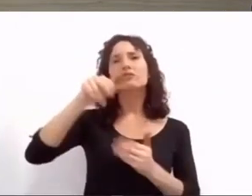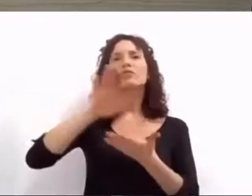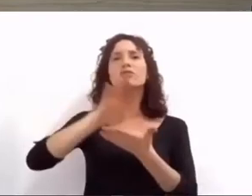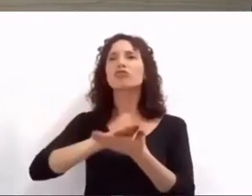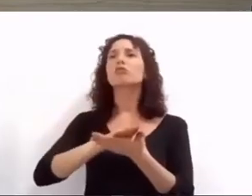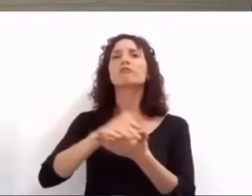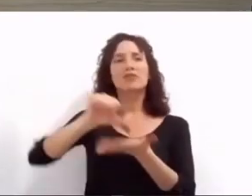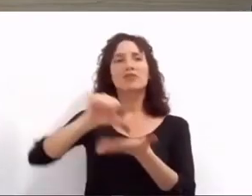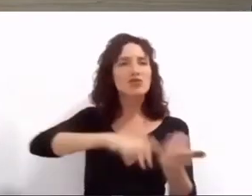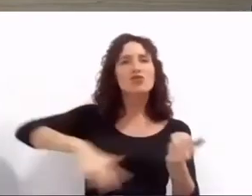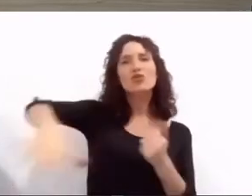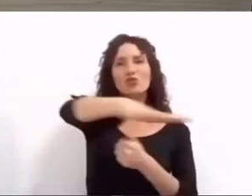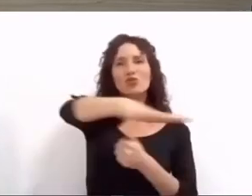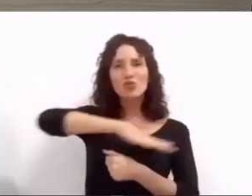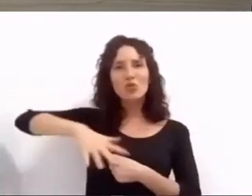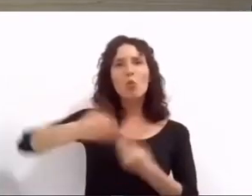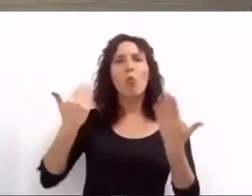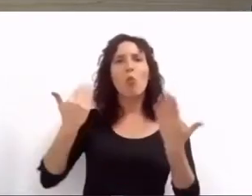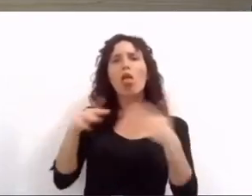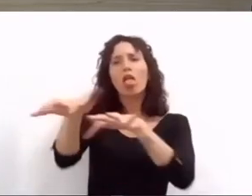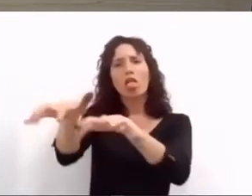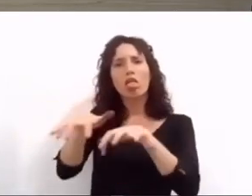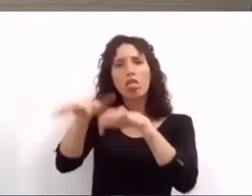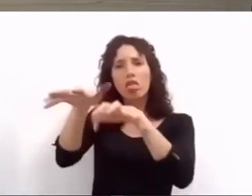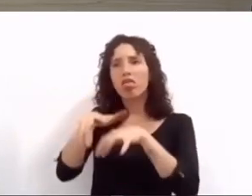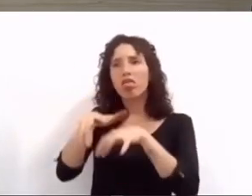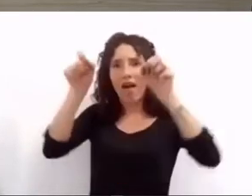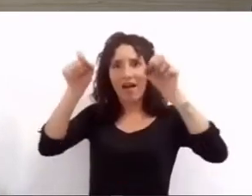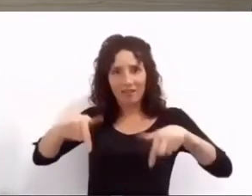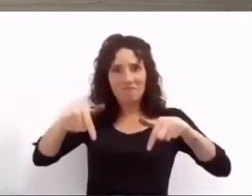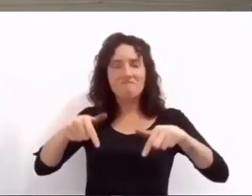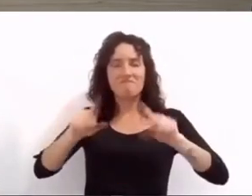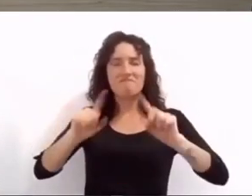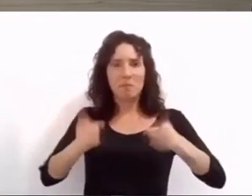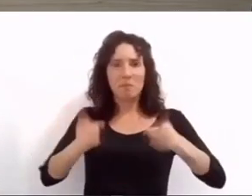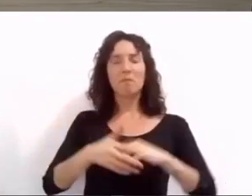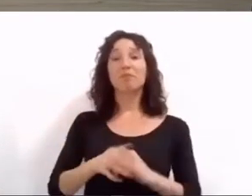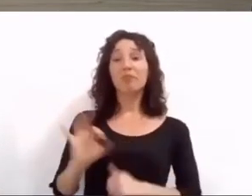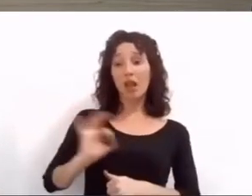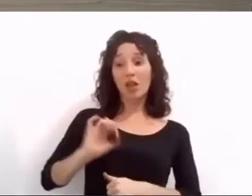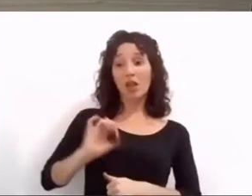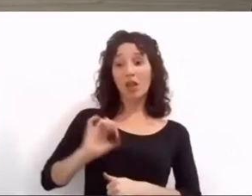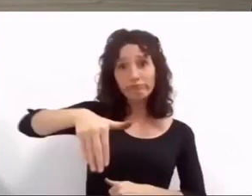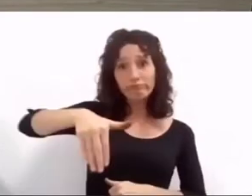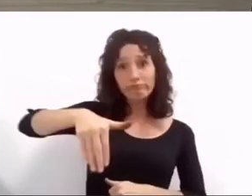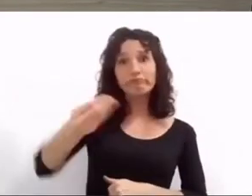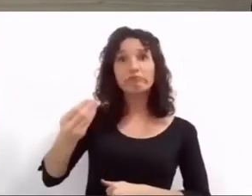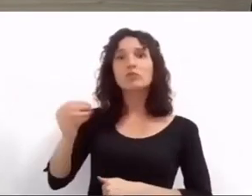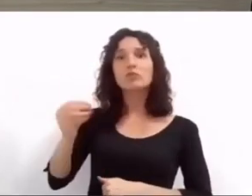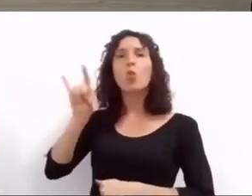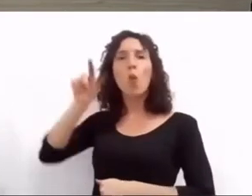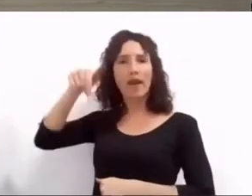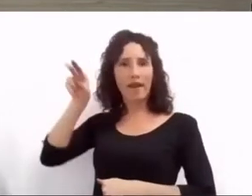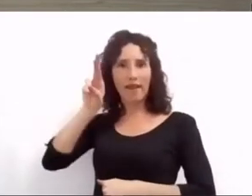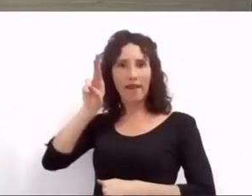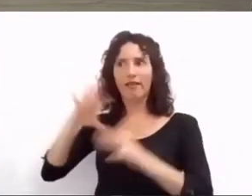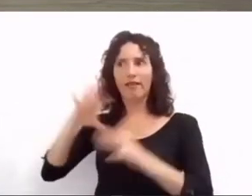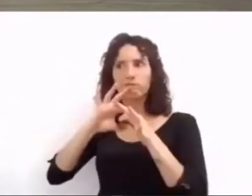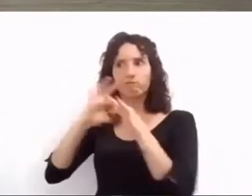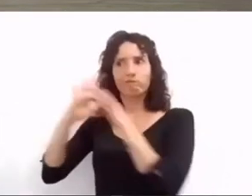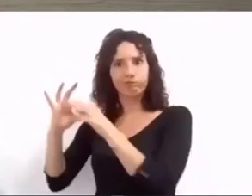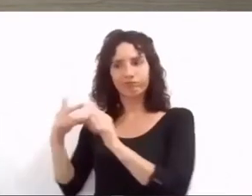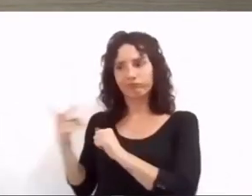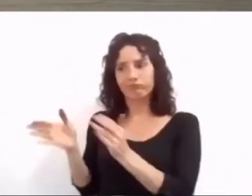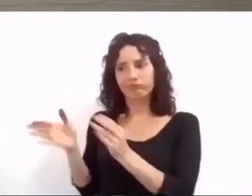compromiso de la ciudad para el abordaje de esta problemática este año vamos a construir junto a la Universidad Nacional de Rosario una